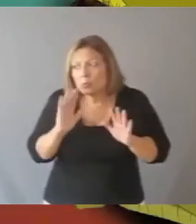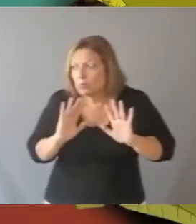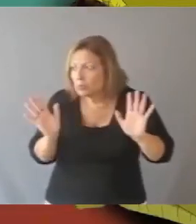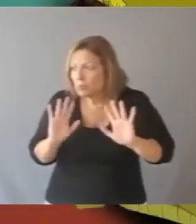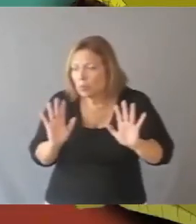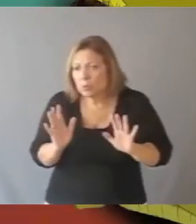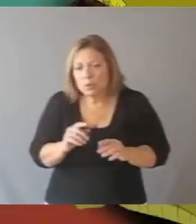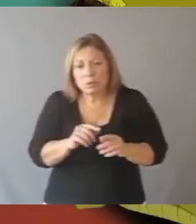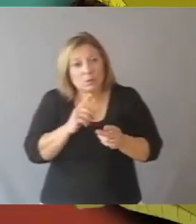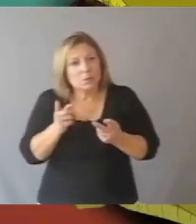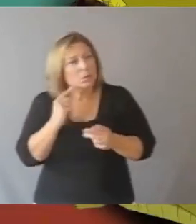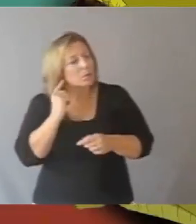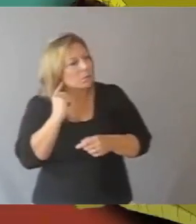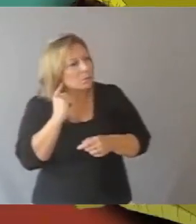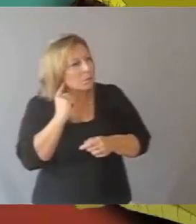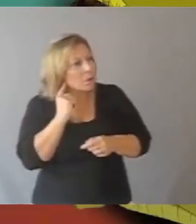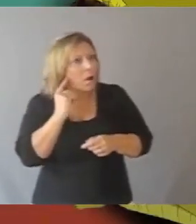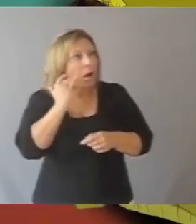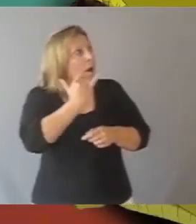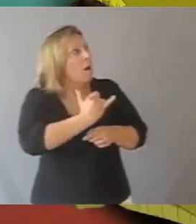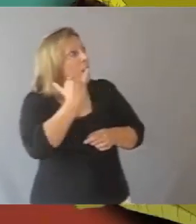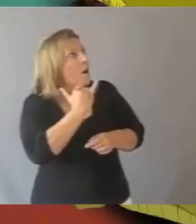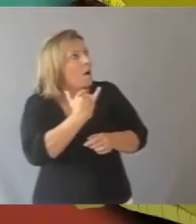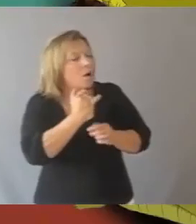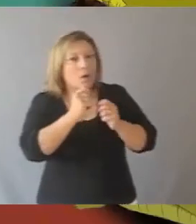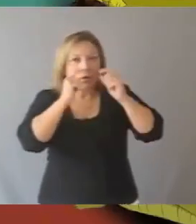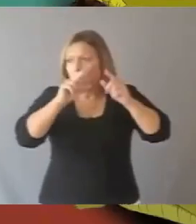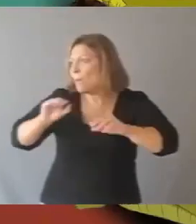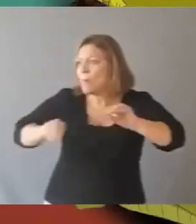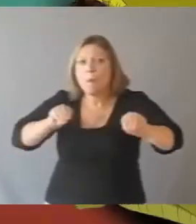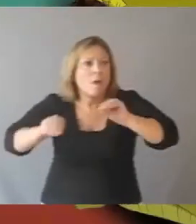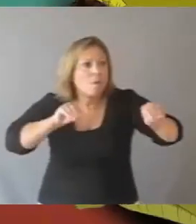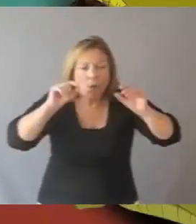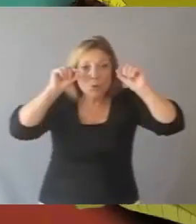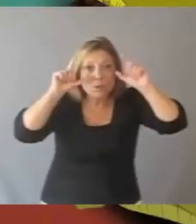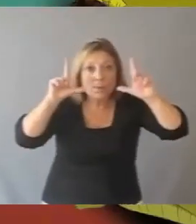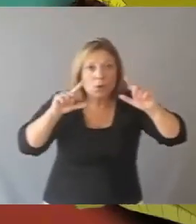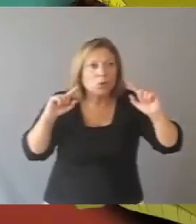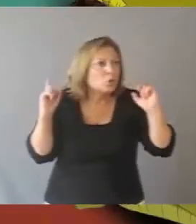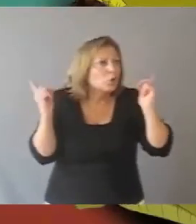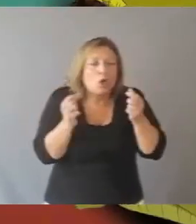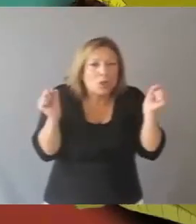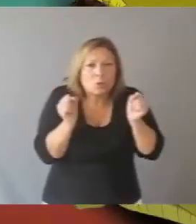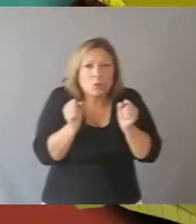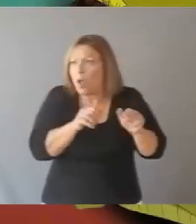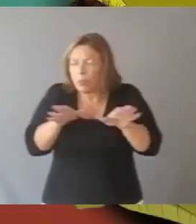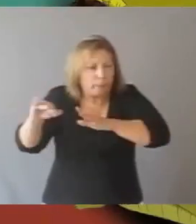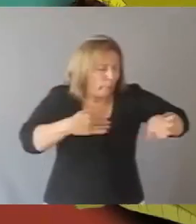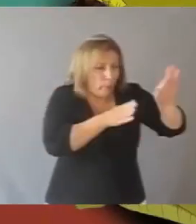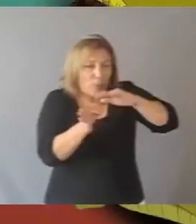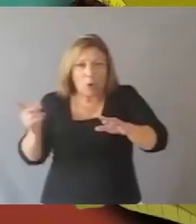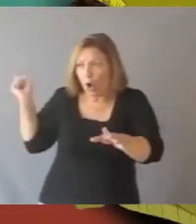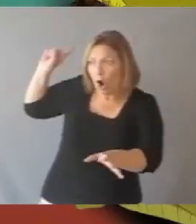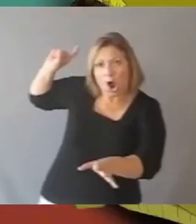desconocido». El segundo yacaré oyó el ruido a su vez y en un momento despertaron a los otros. Todos se asustaron y corrían